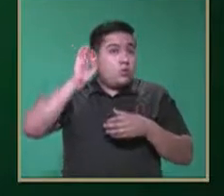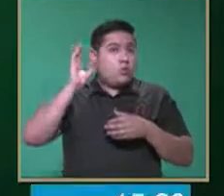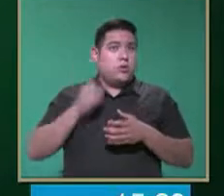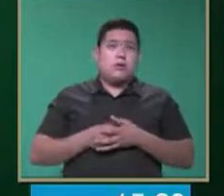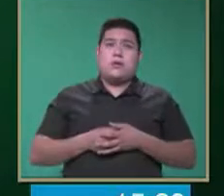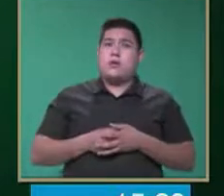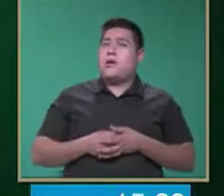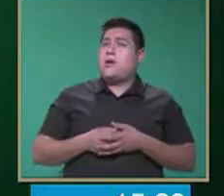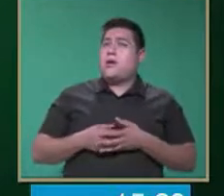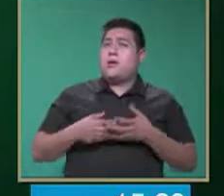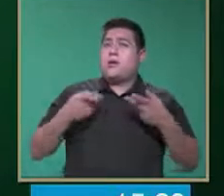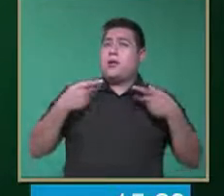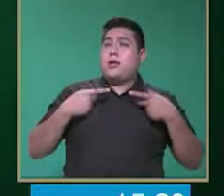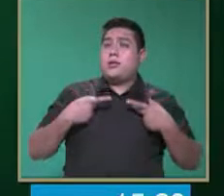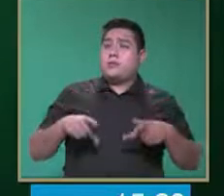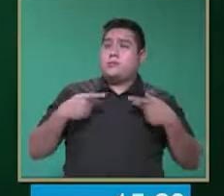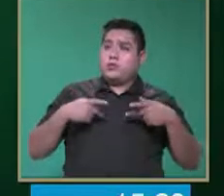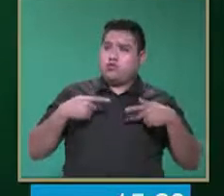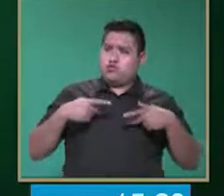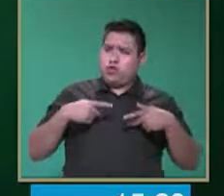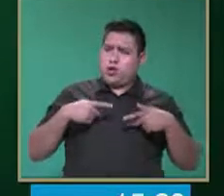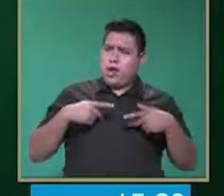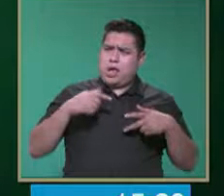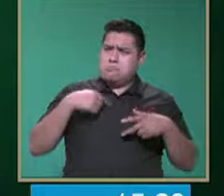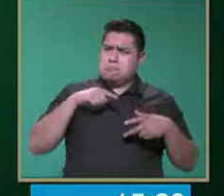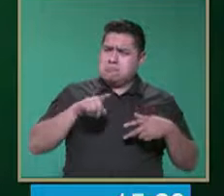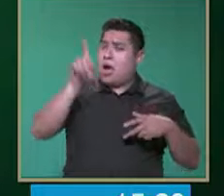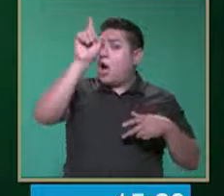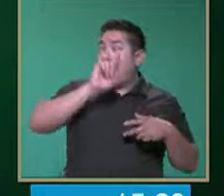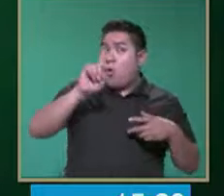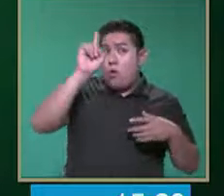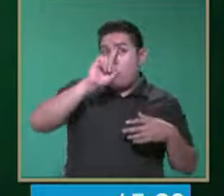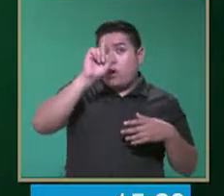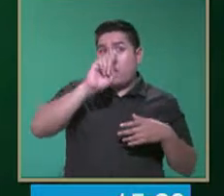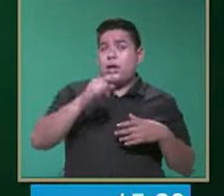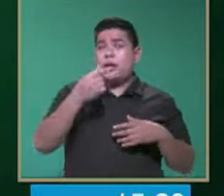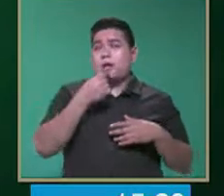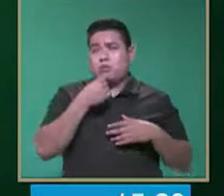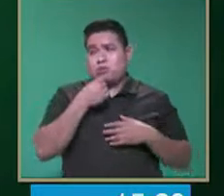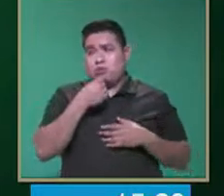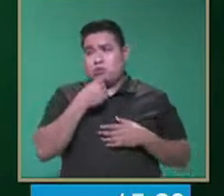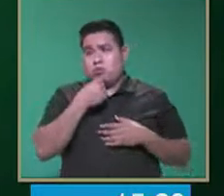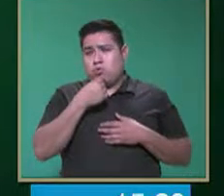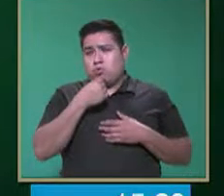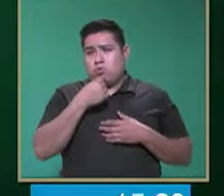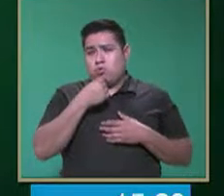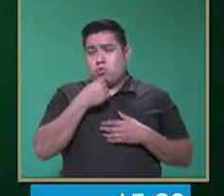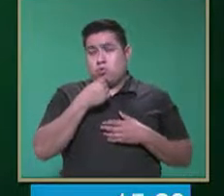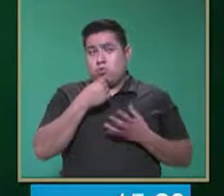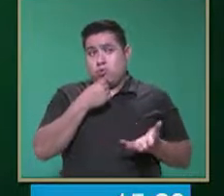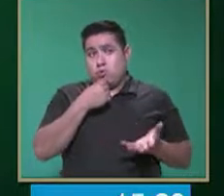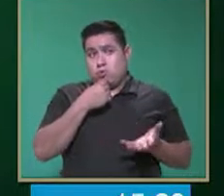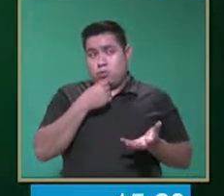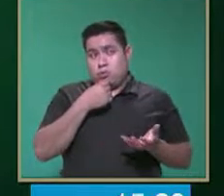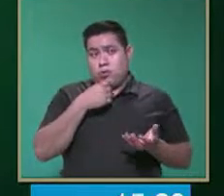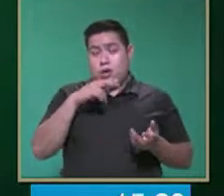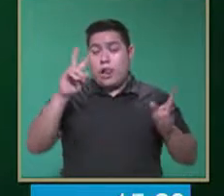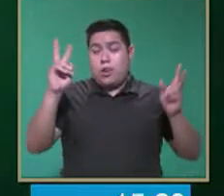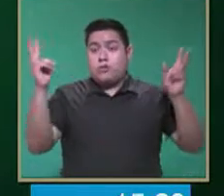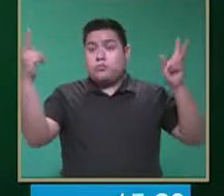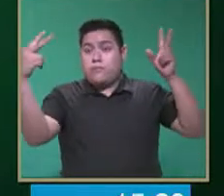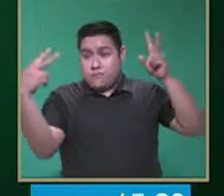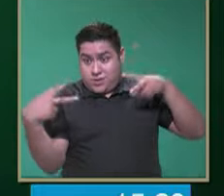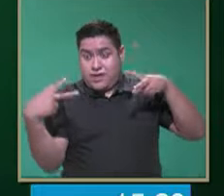personas, se recomienda que el niño, pues, llamar la atención, que nos miren a los